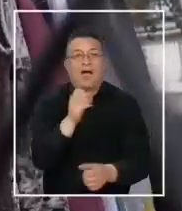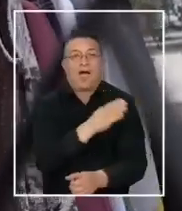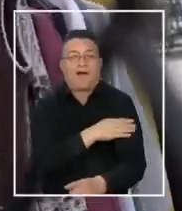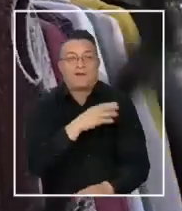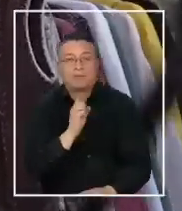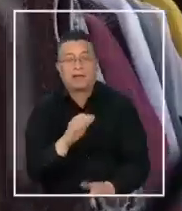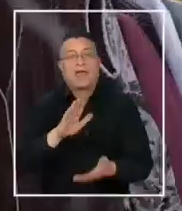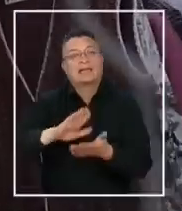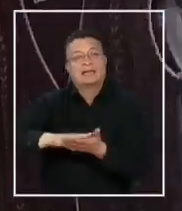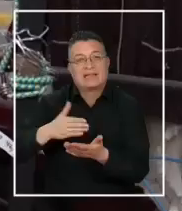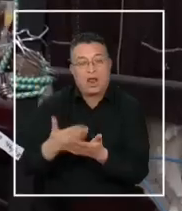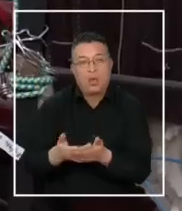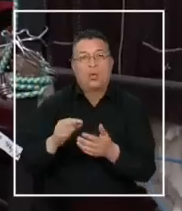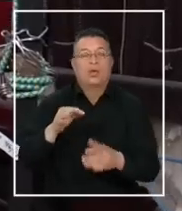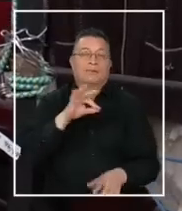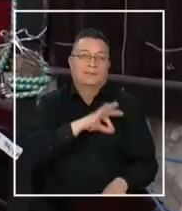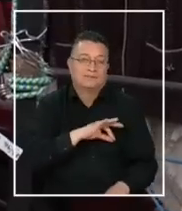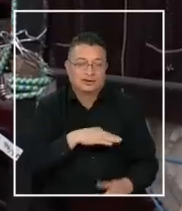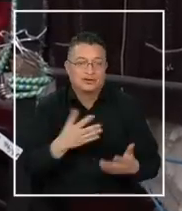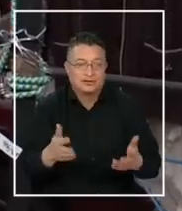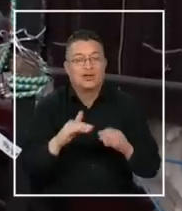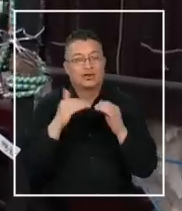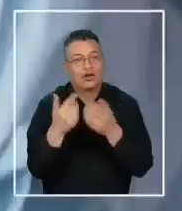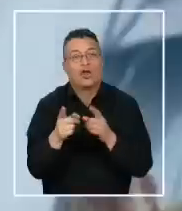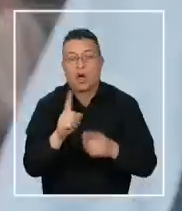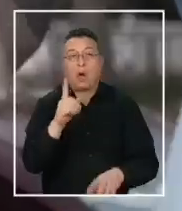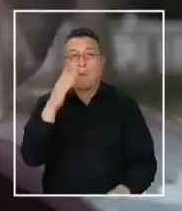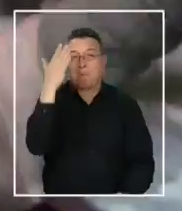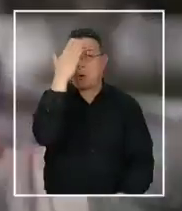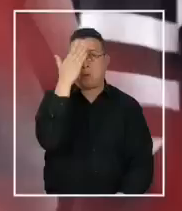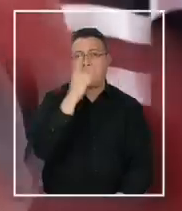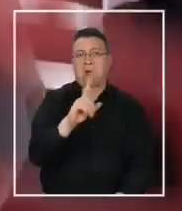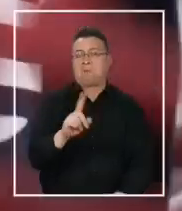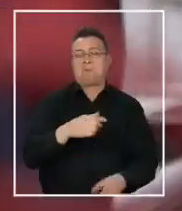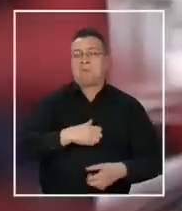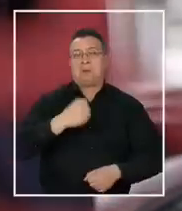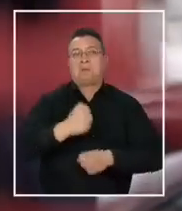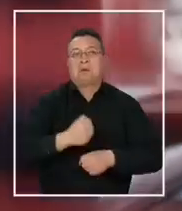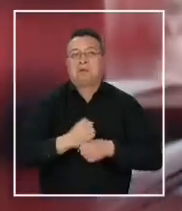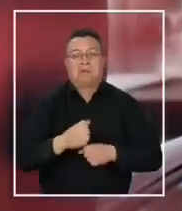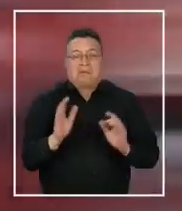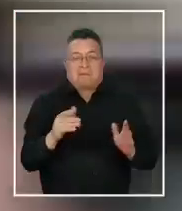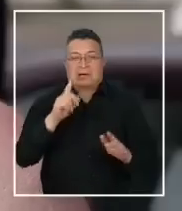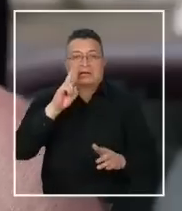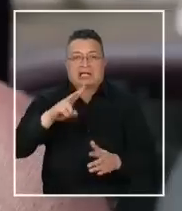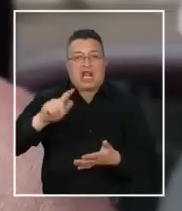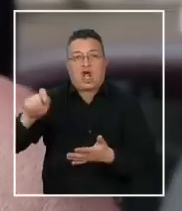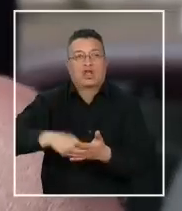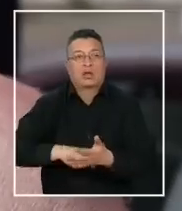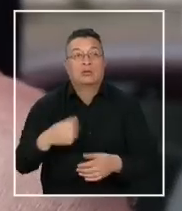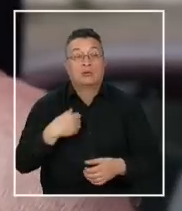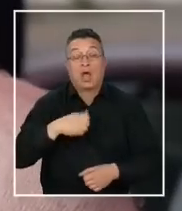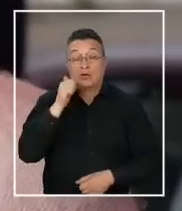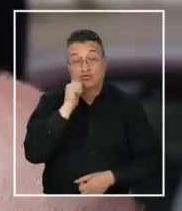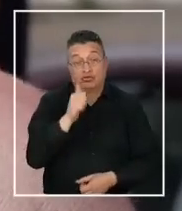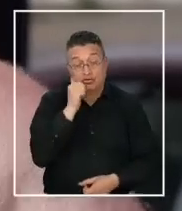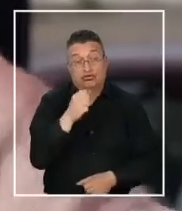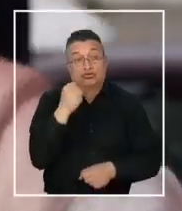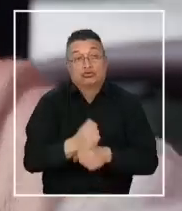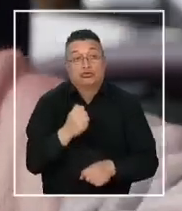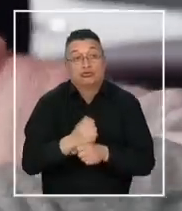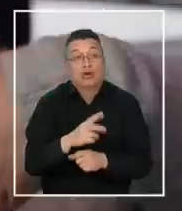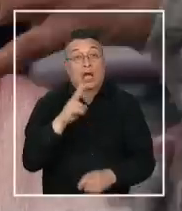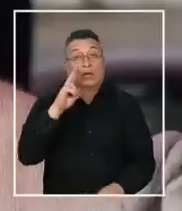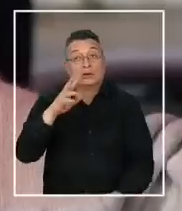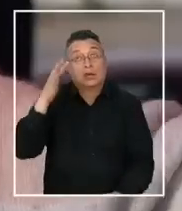Cotizaciones de salud y de vejez, que por ahora no son una preocupación para quienes trabajan en la informalidad. Trabajamos al día a día sin